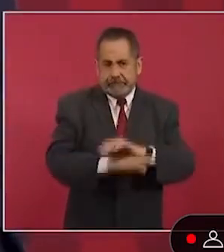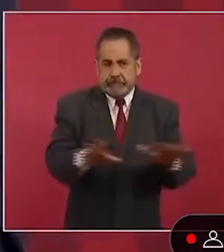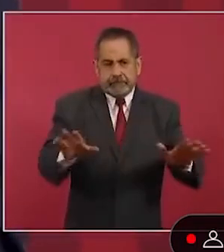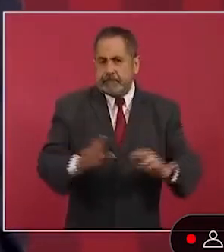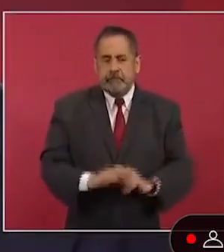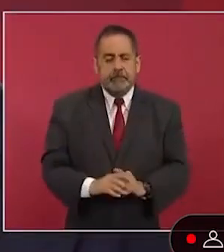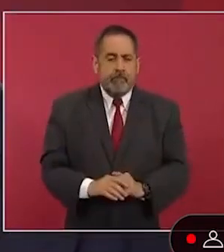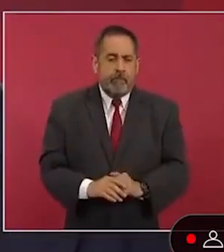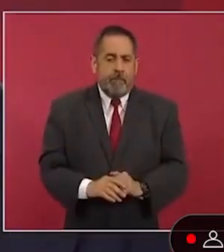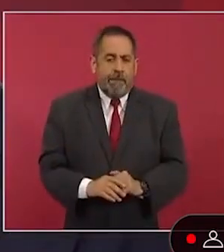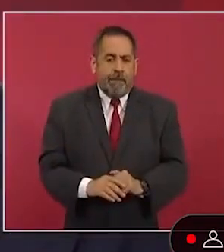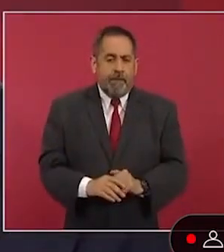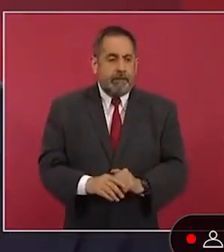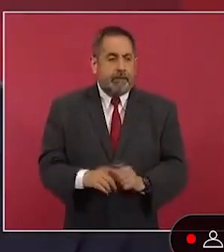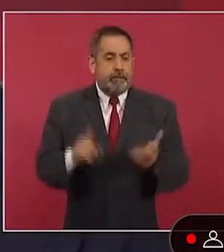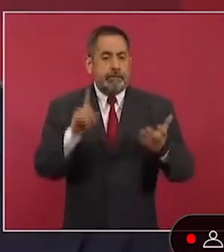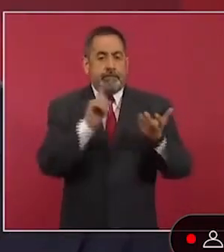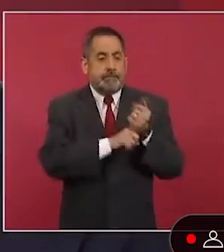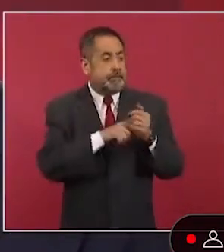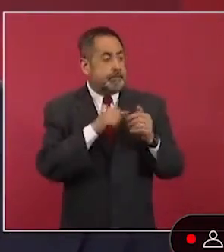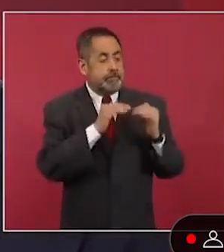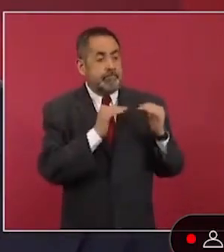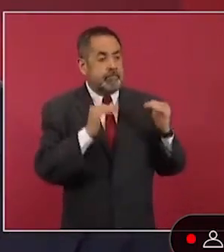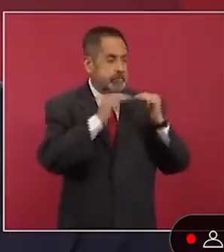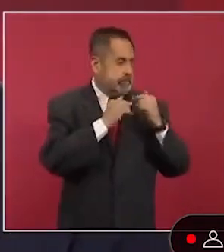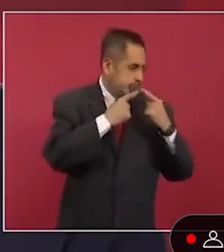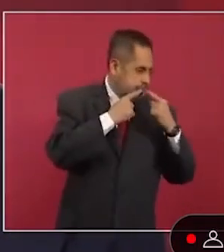Lo de los acuerdos cupulares.